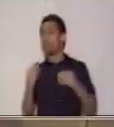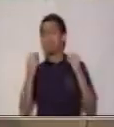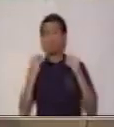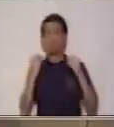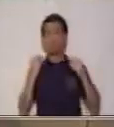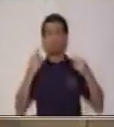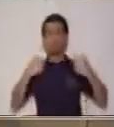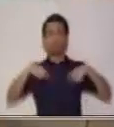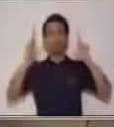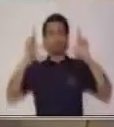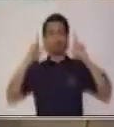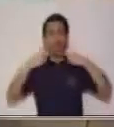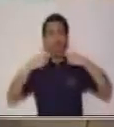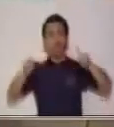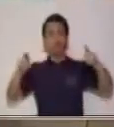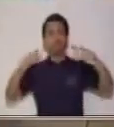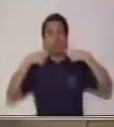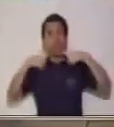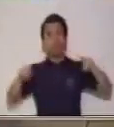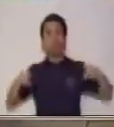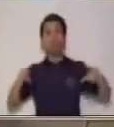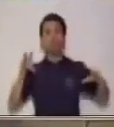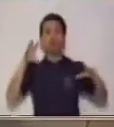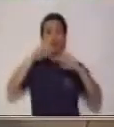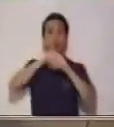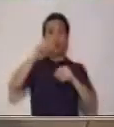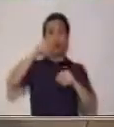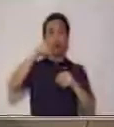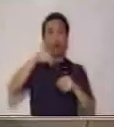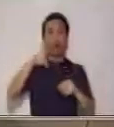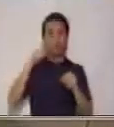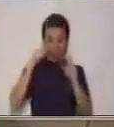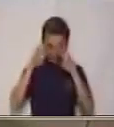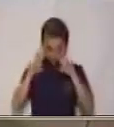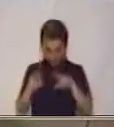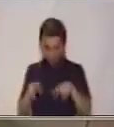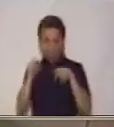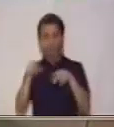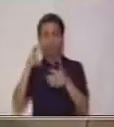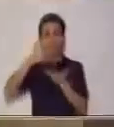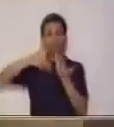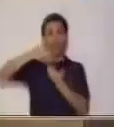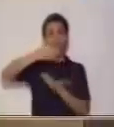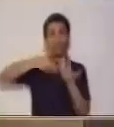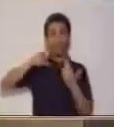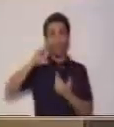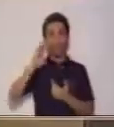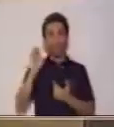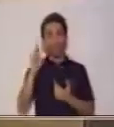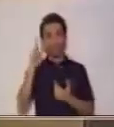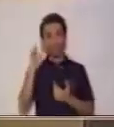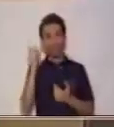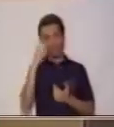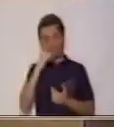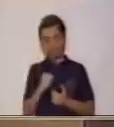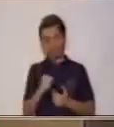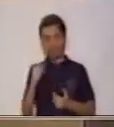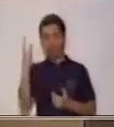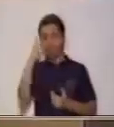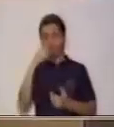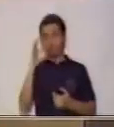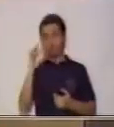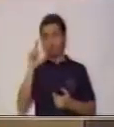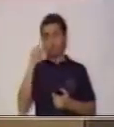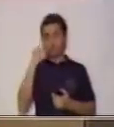publicitarios también los encontramos en redes sociales. Y es muy común ahora que por la facilidad que tenemos